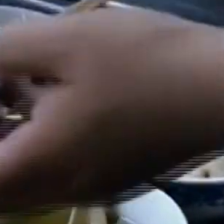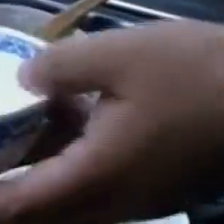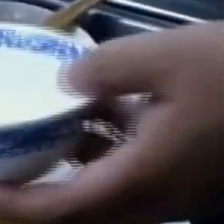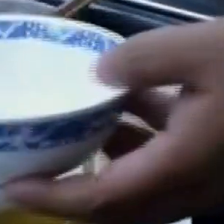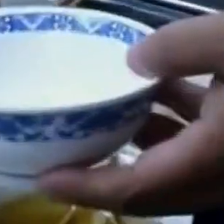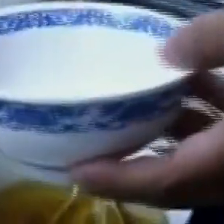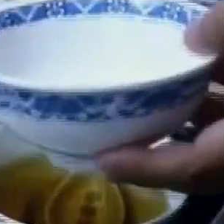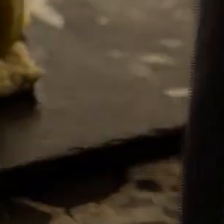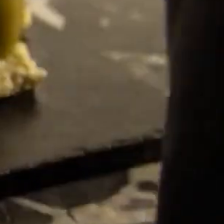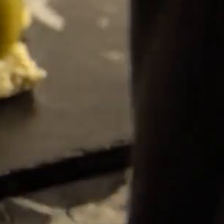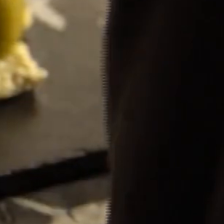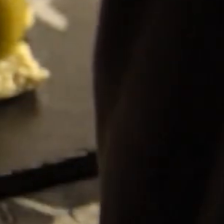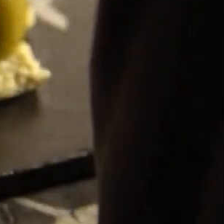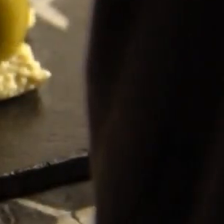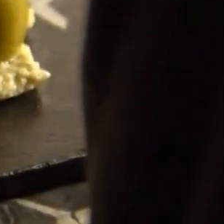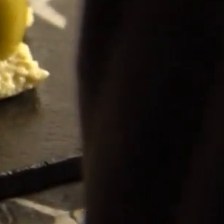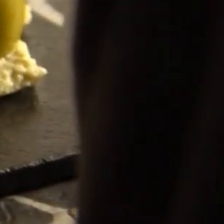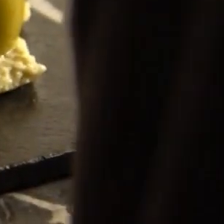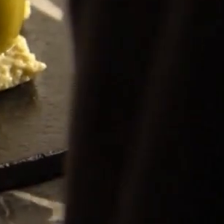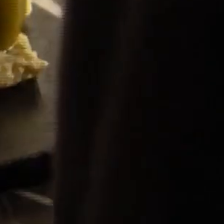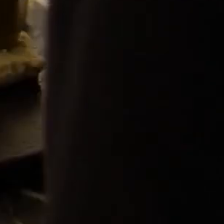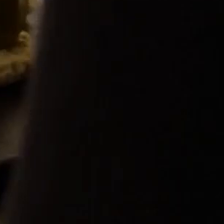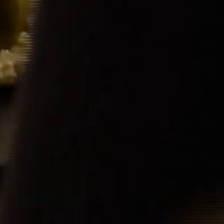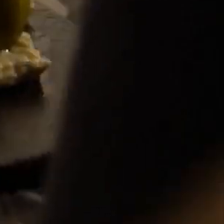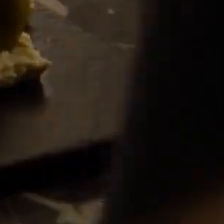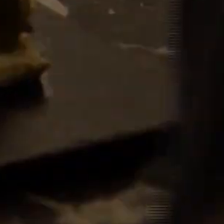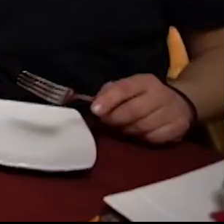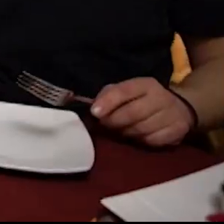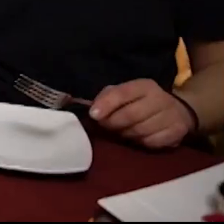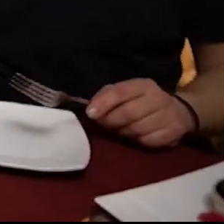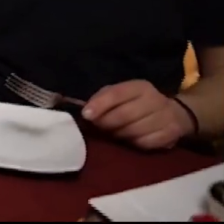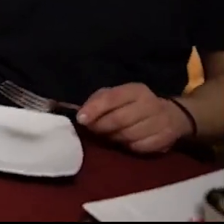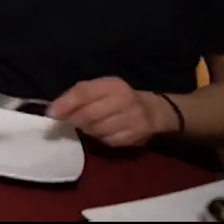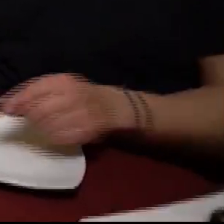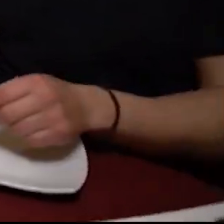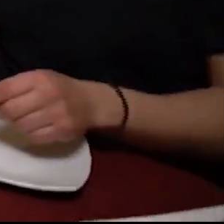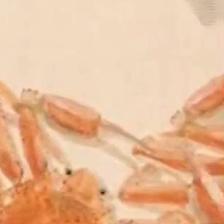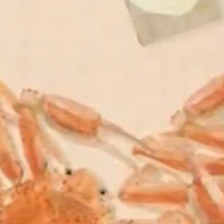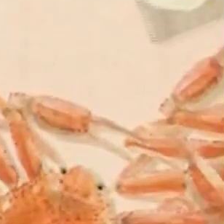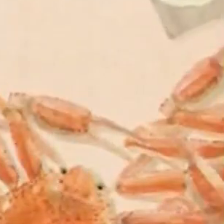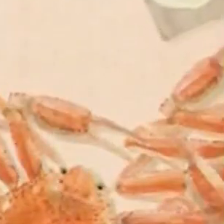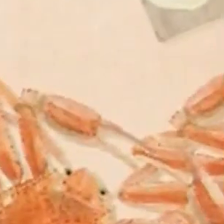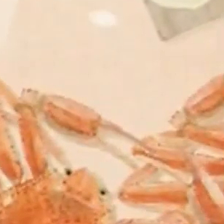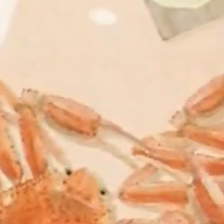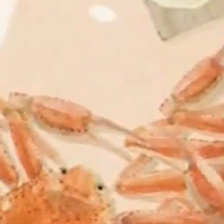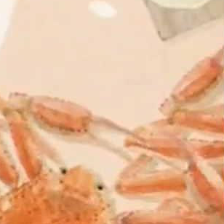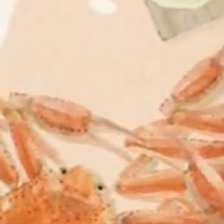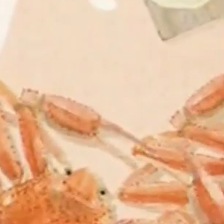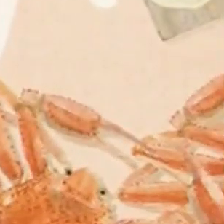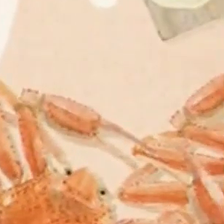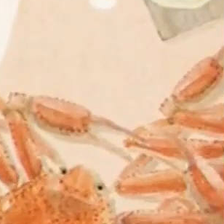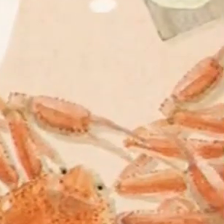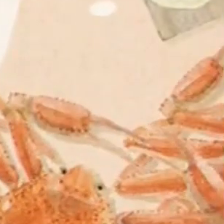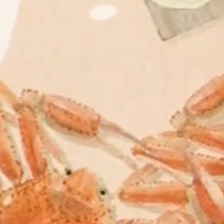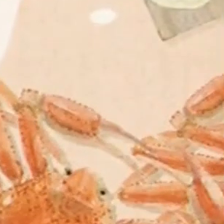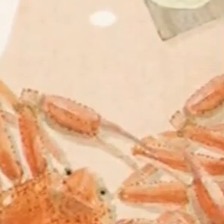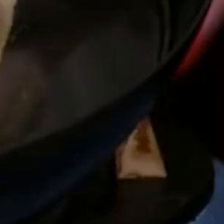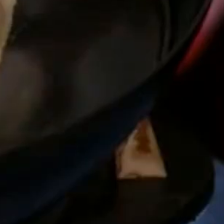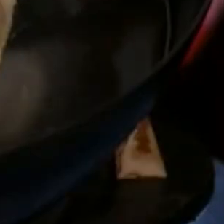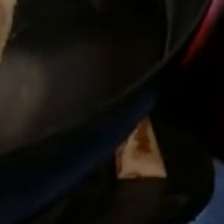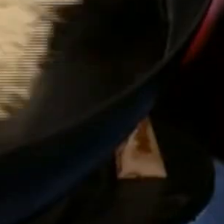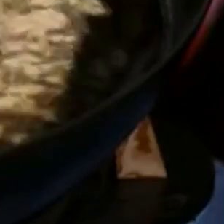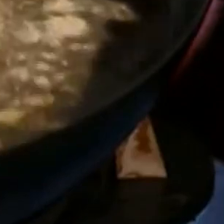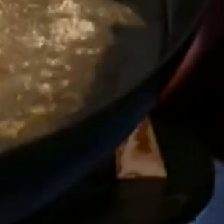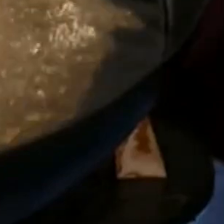la gastronomía y el turismo viajan juntos por el mundo. Esta semana en Saboreando